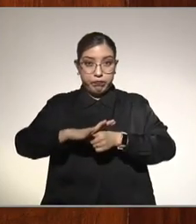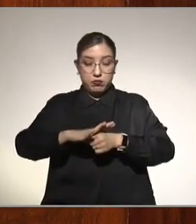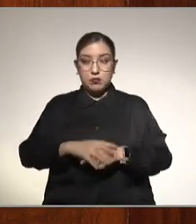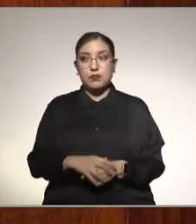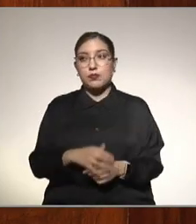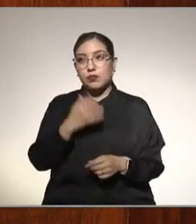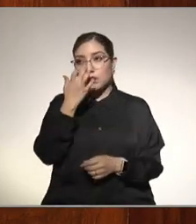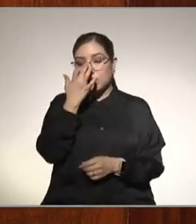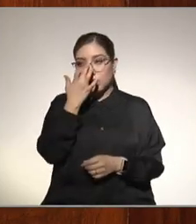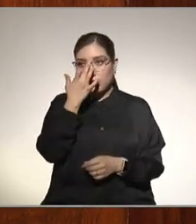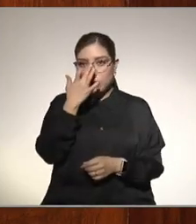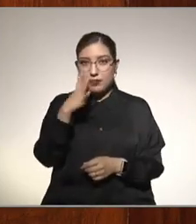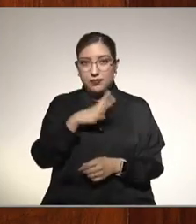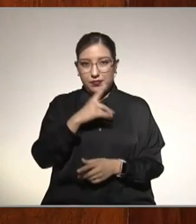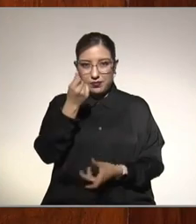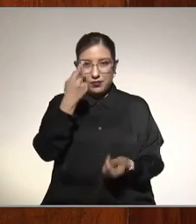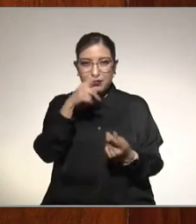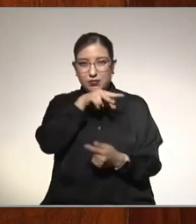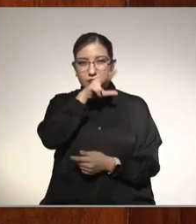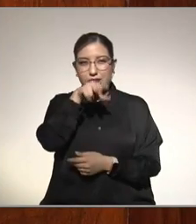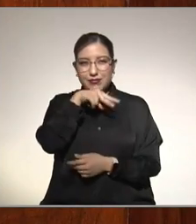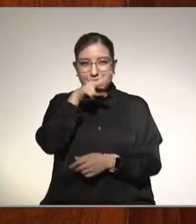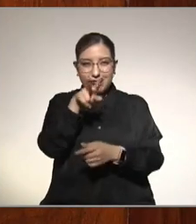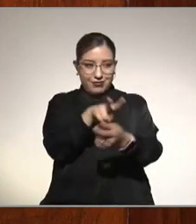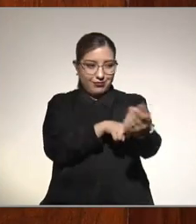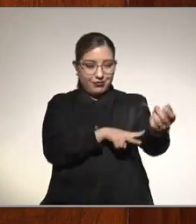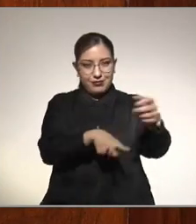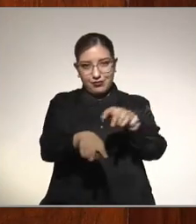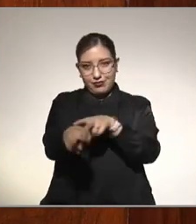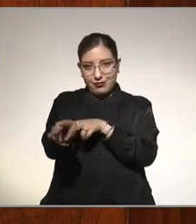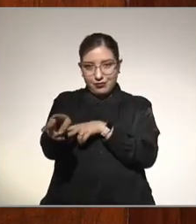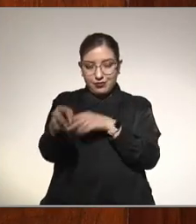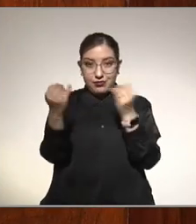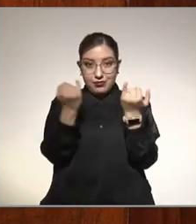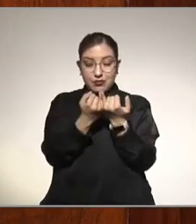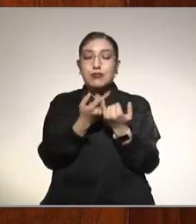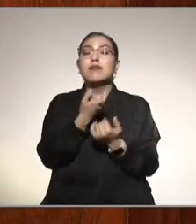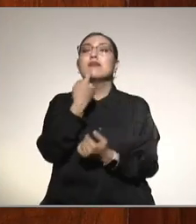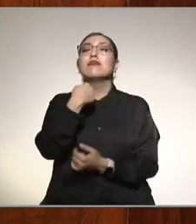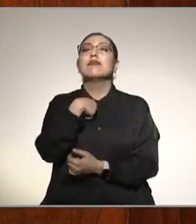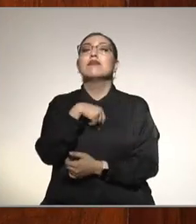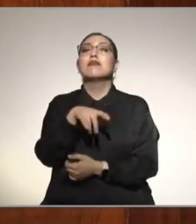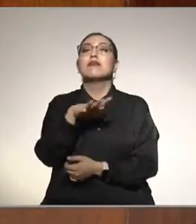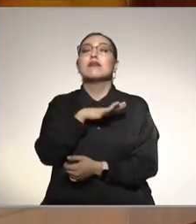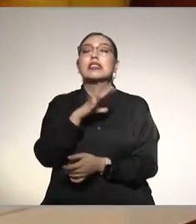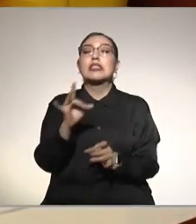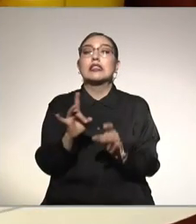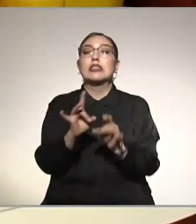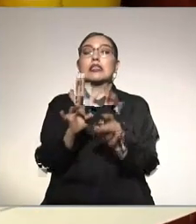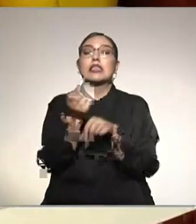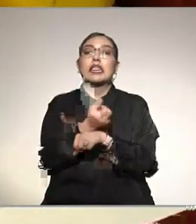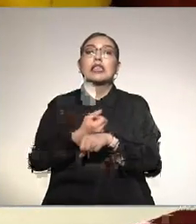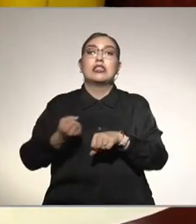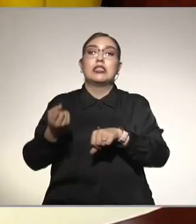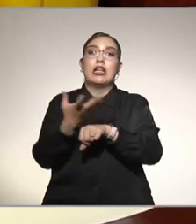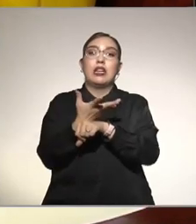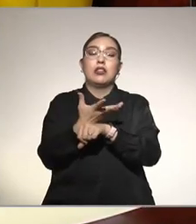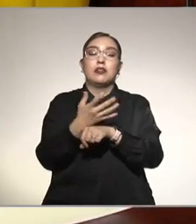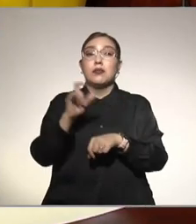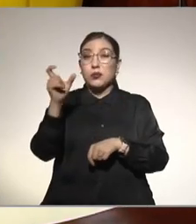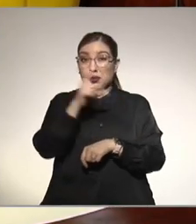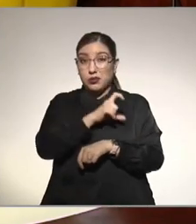y entonces hay varices que como son las de las piernas pero en el esófago y entonces puede haber un sangrado cuando ya hay